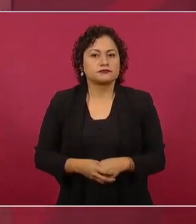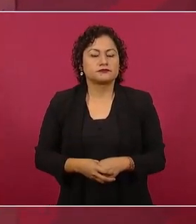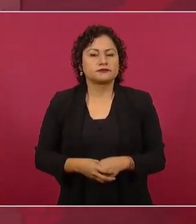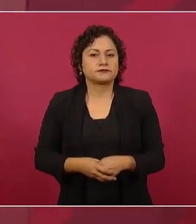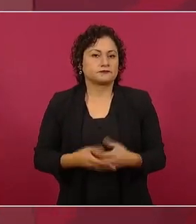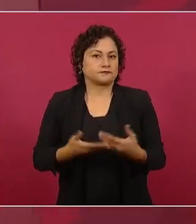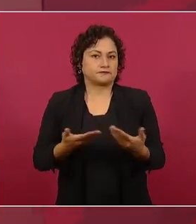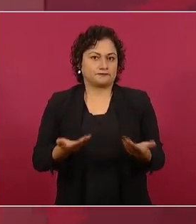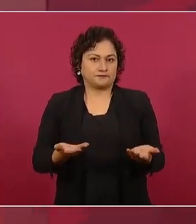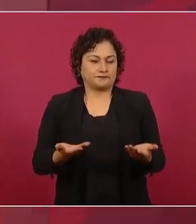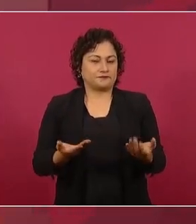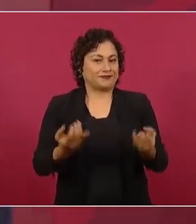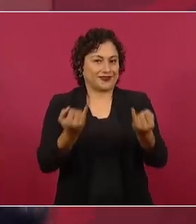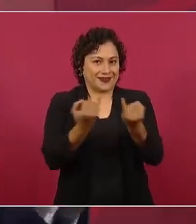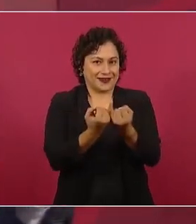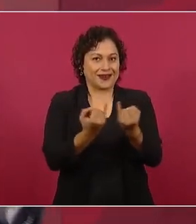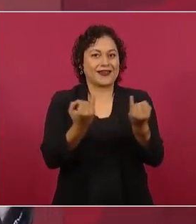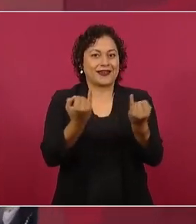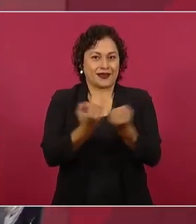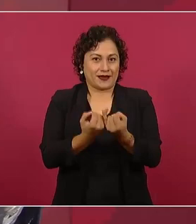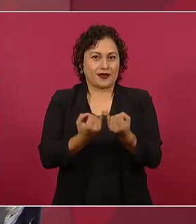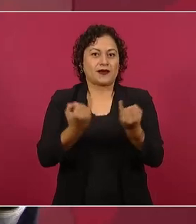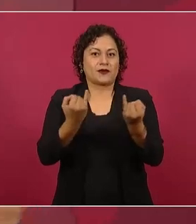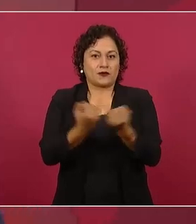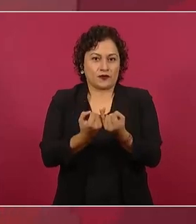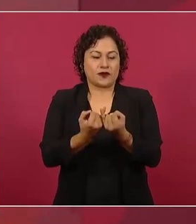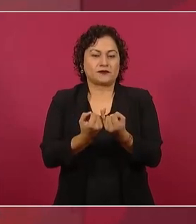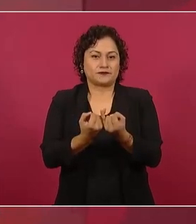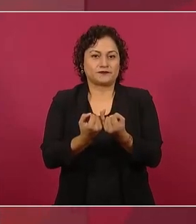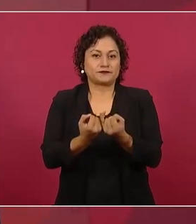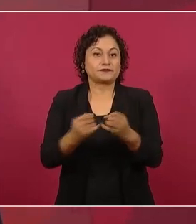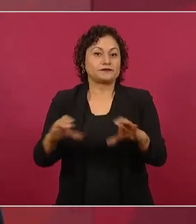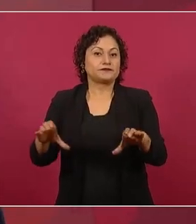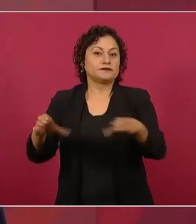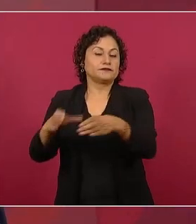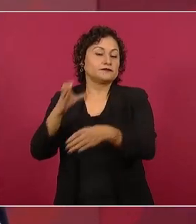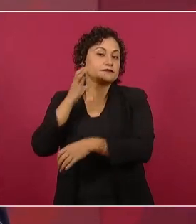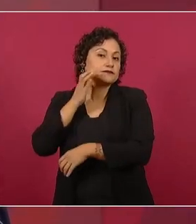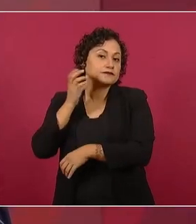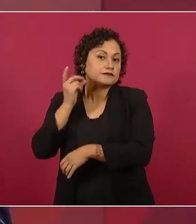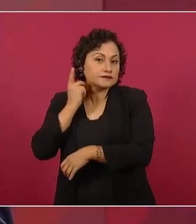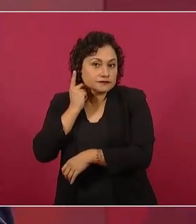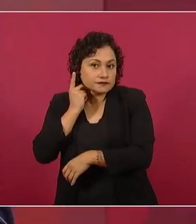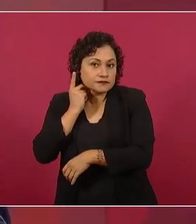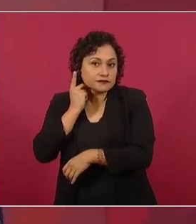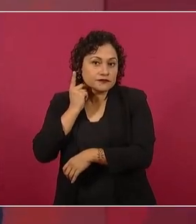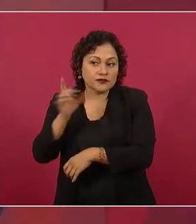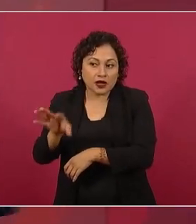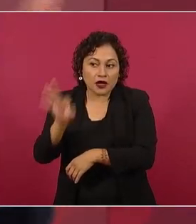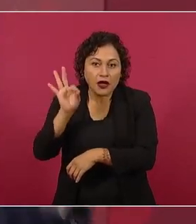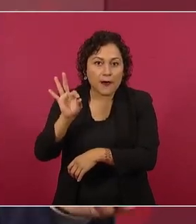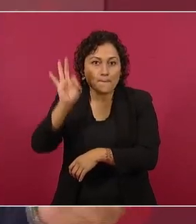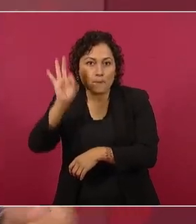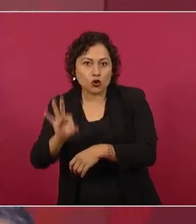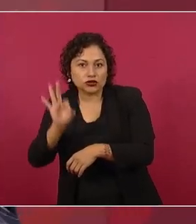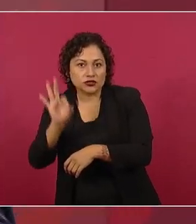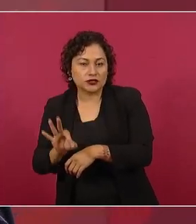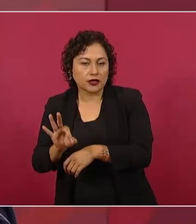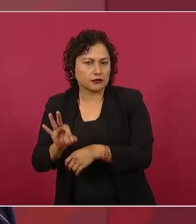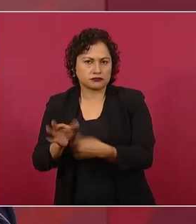quitar los plurinominales que pasaba,